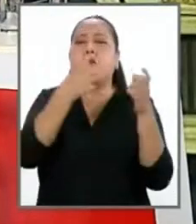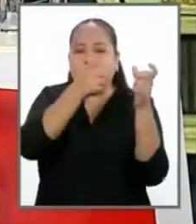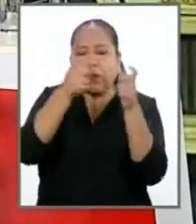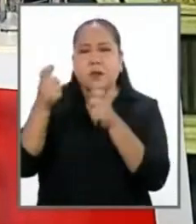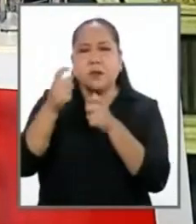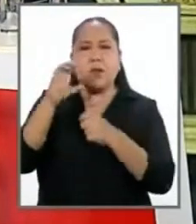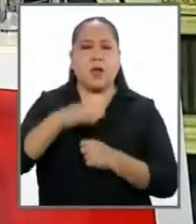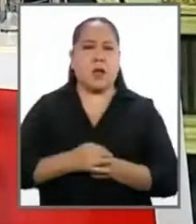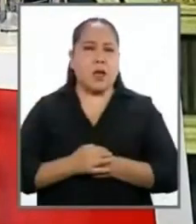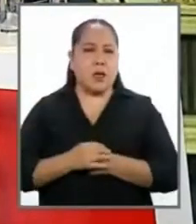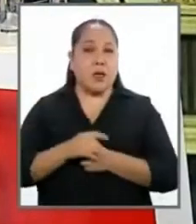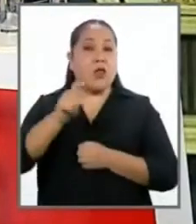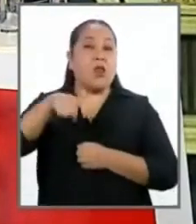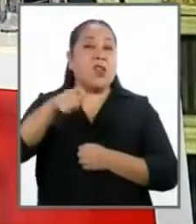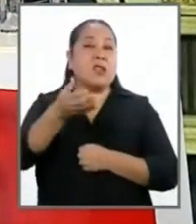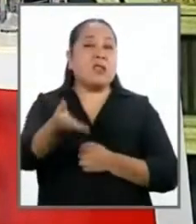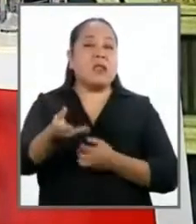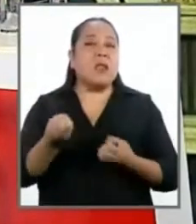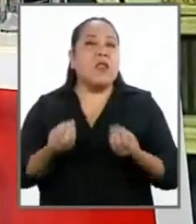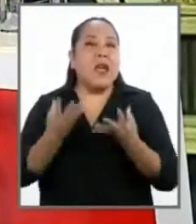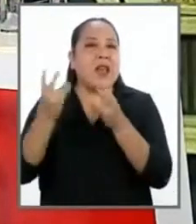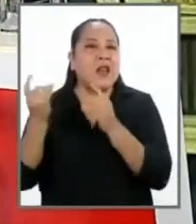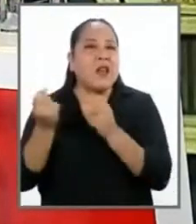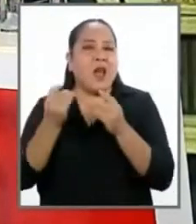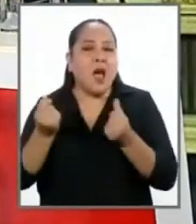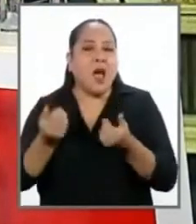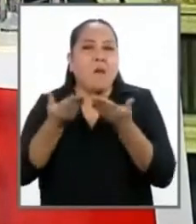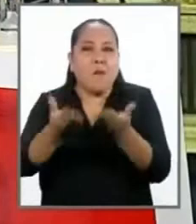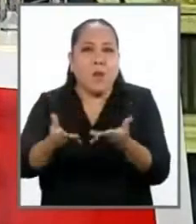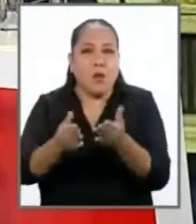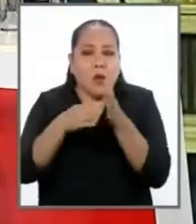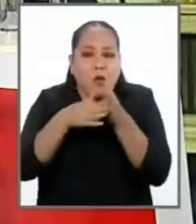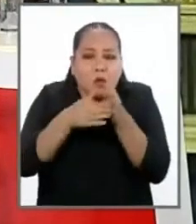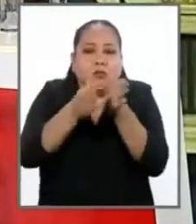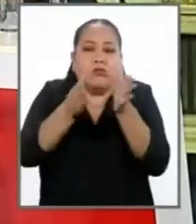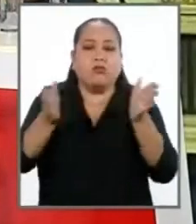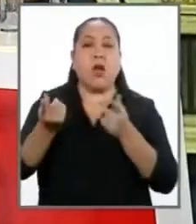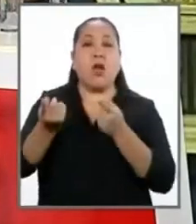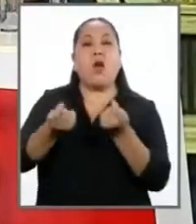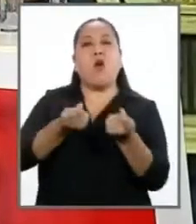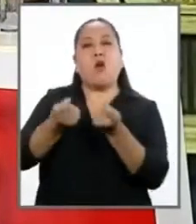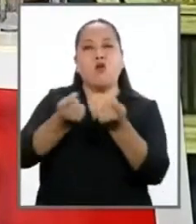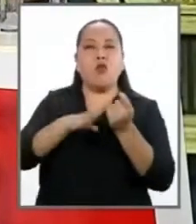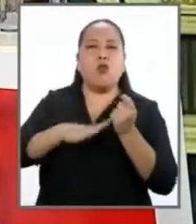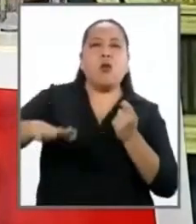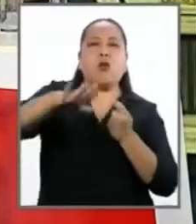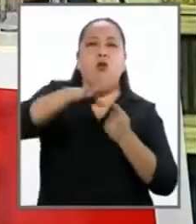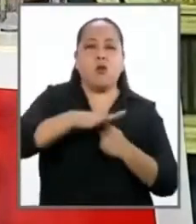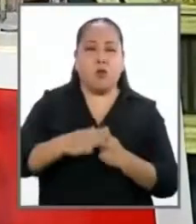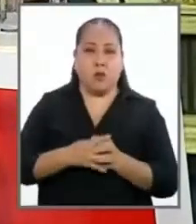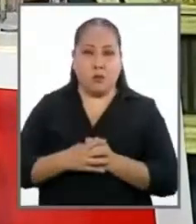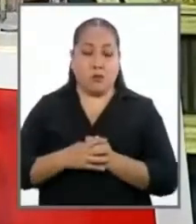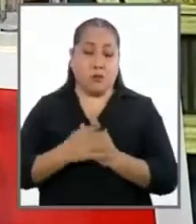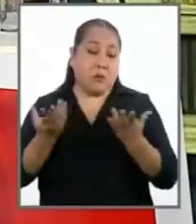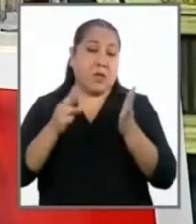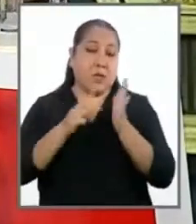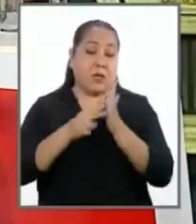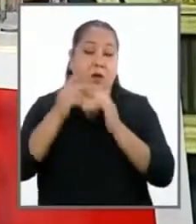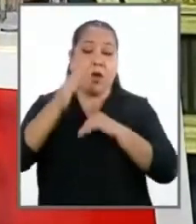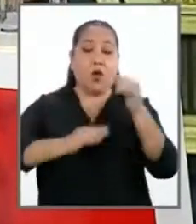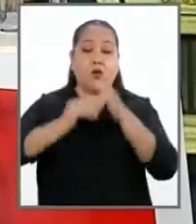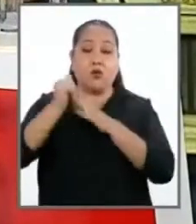necesidad que tiene de implementar con mayor rapidez y amplitud el control concurrente? Es decir, que las obras